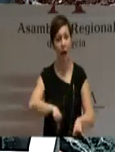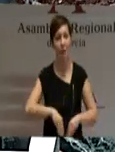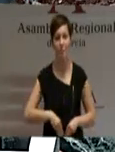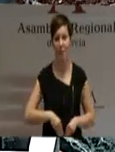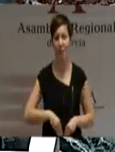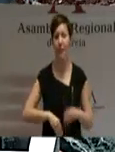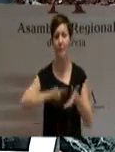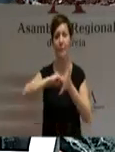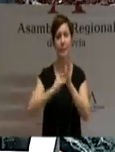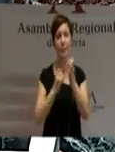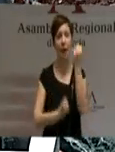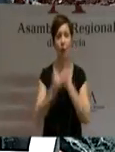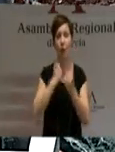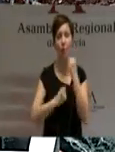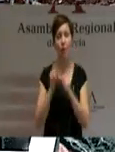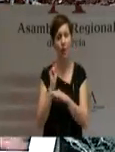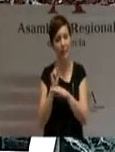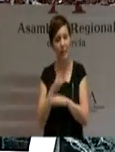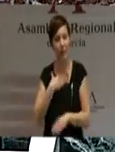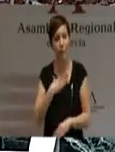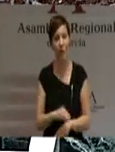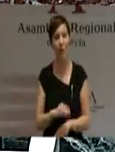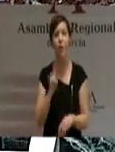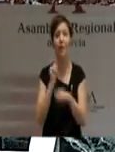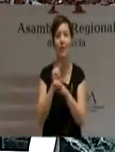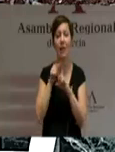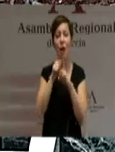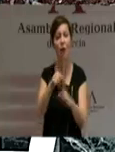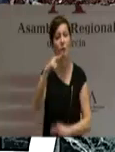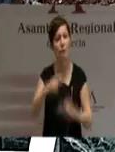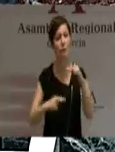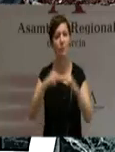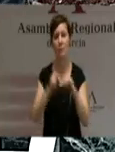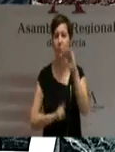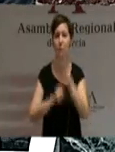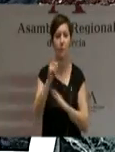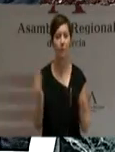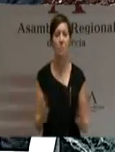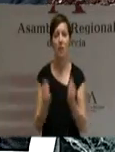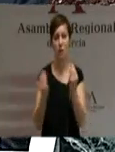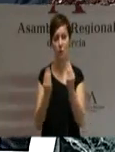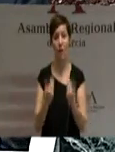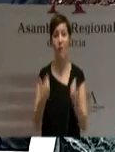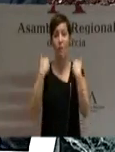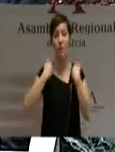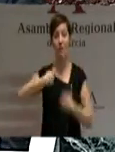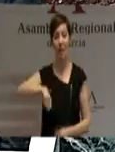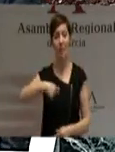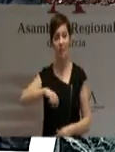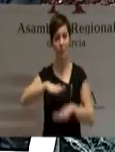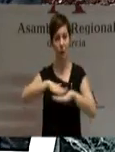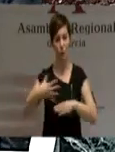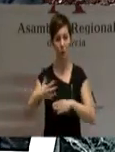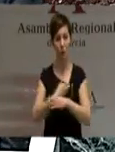con rigor constitucional. Y, conforme acabo de exponer, afirmo que la irresponsabilidad de un presidente no puede llevarnos a una reforma